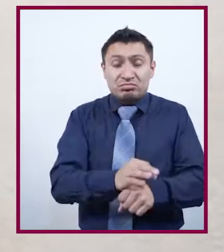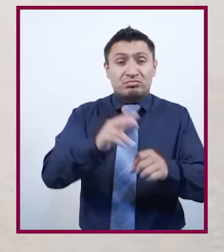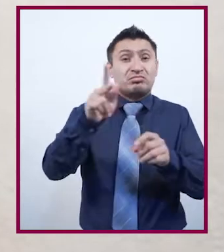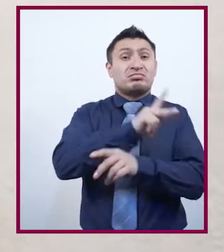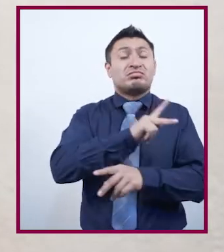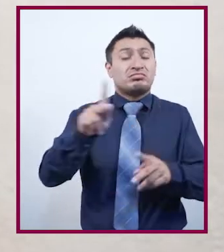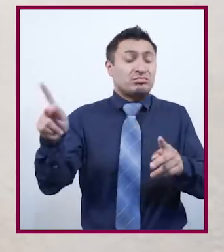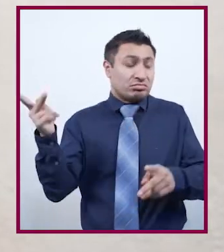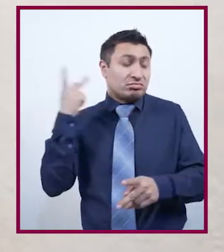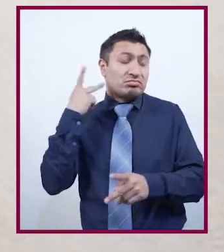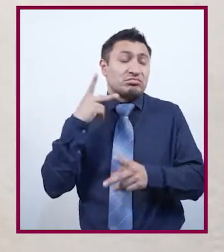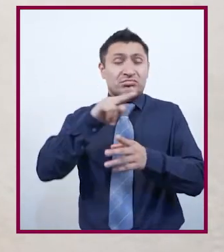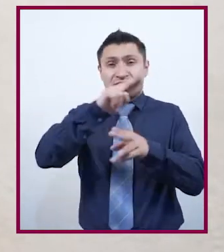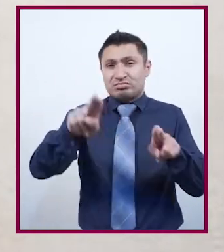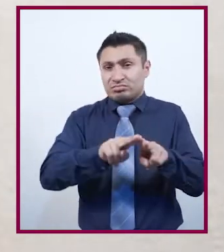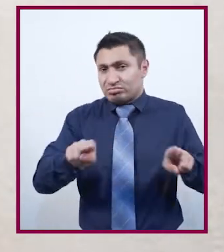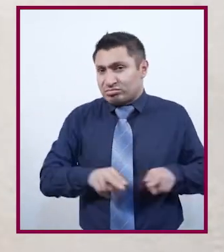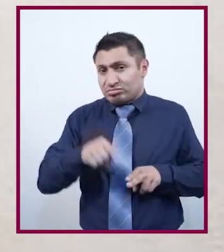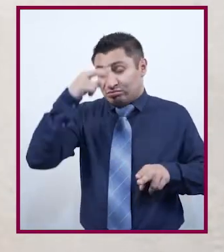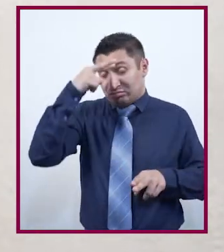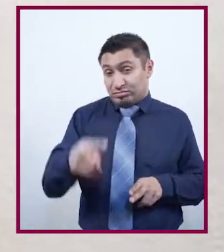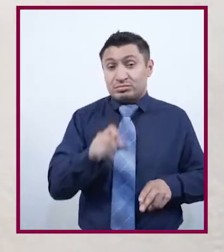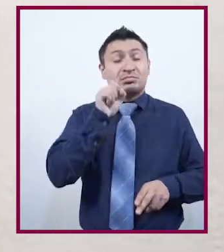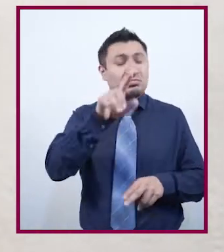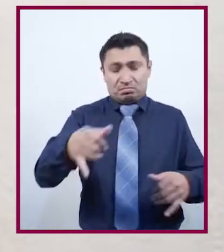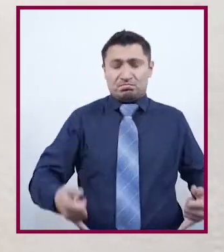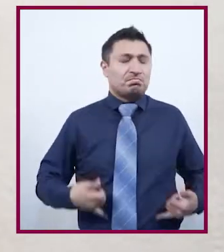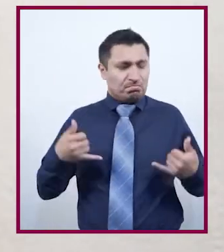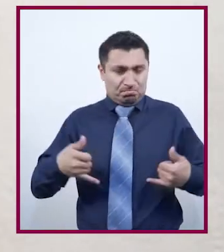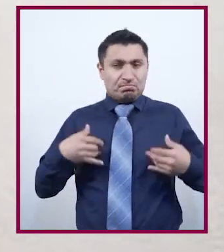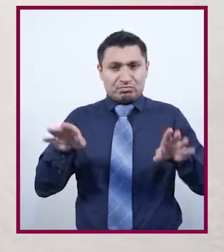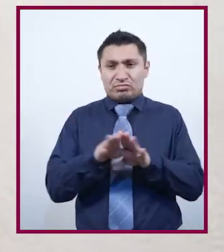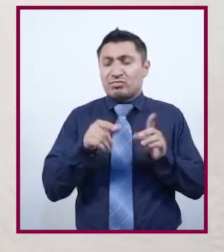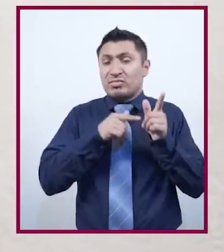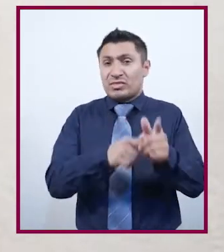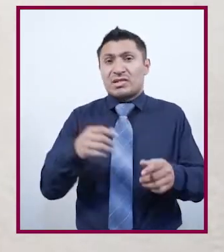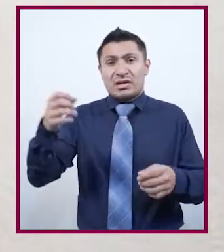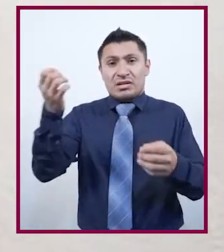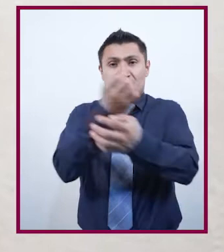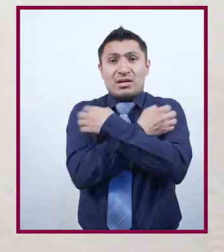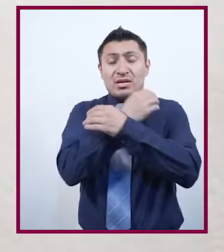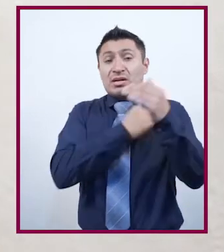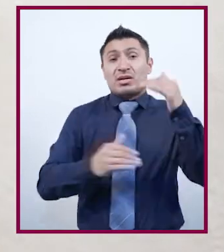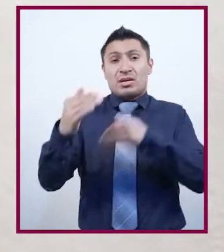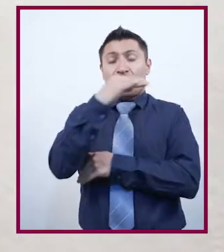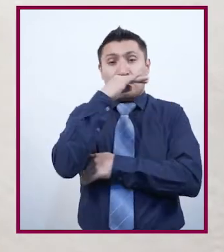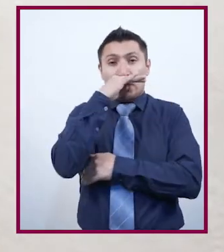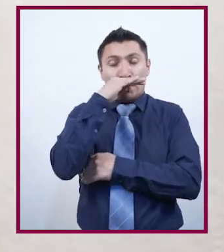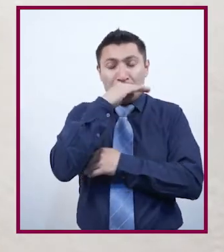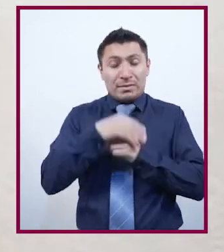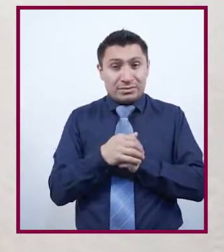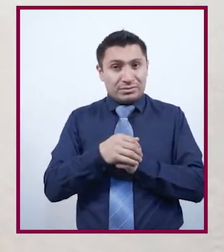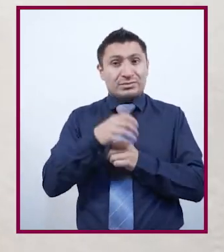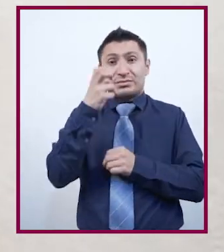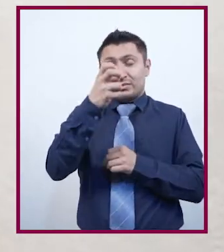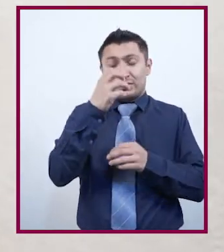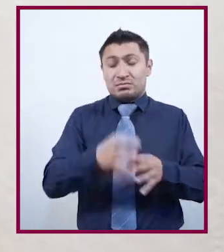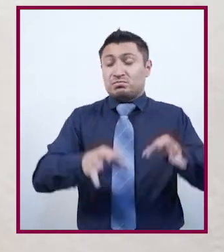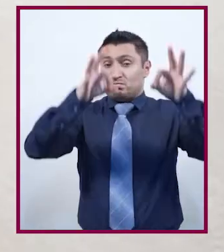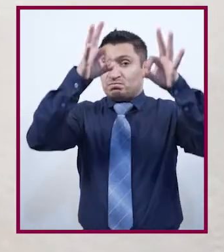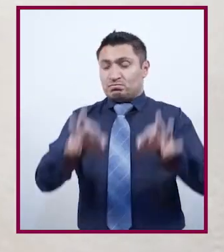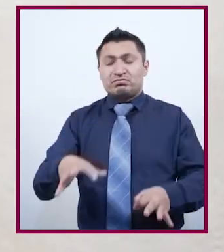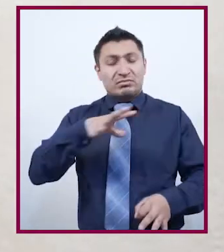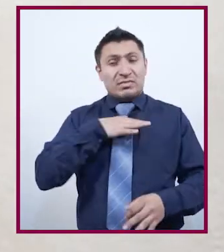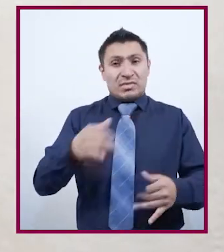en México? Y jóvenes fueron también los que mantuvieron la gratuidad de la educación superior. Con esto se consolidó la